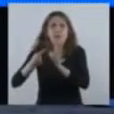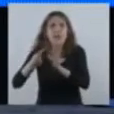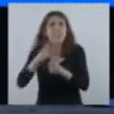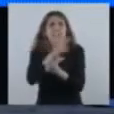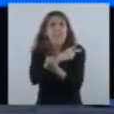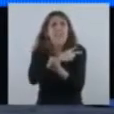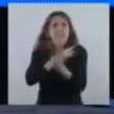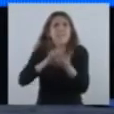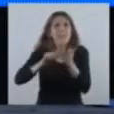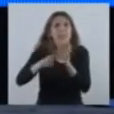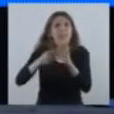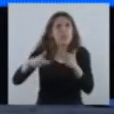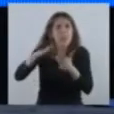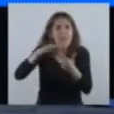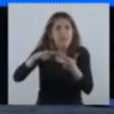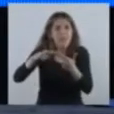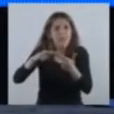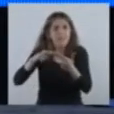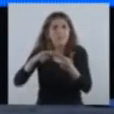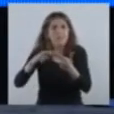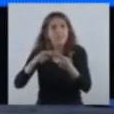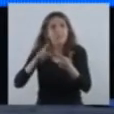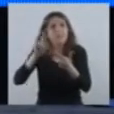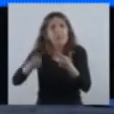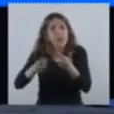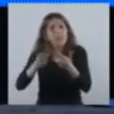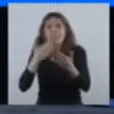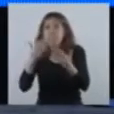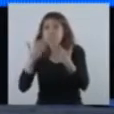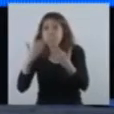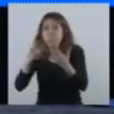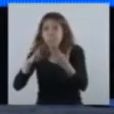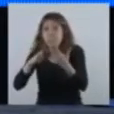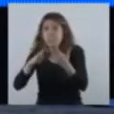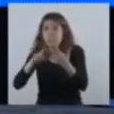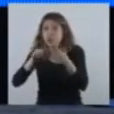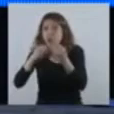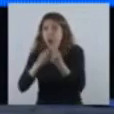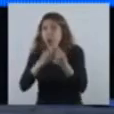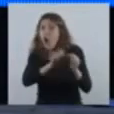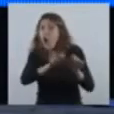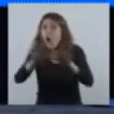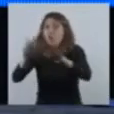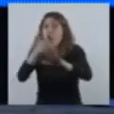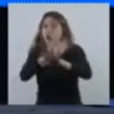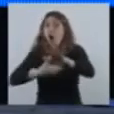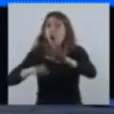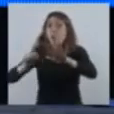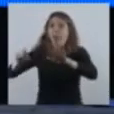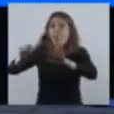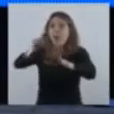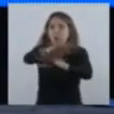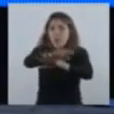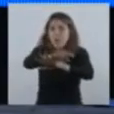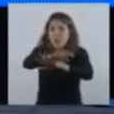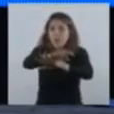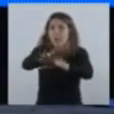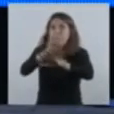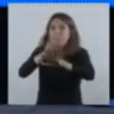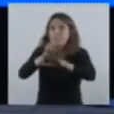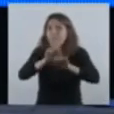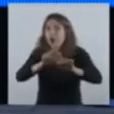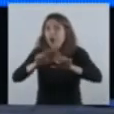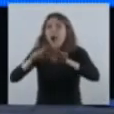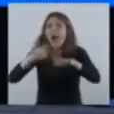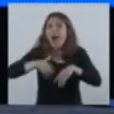la Ciudad de Buenos Aires, y con 8 gobernadores en donde se concentra hoy el 55